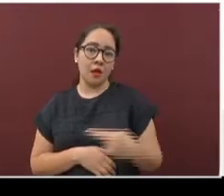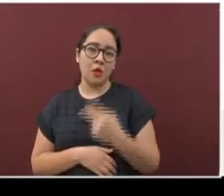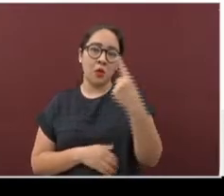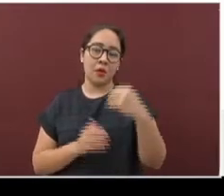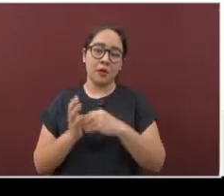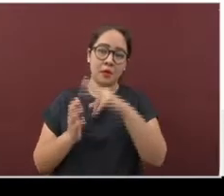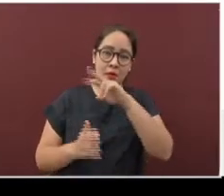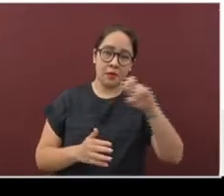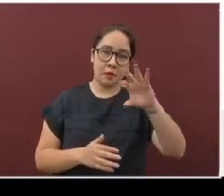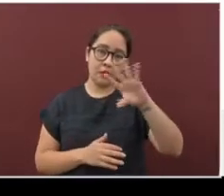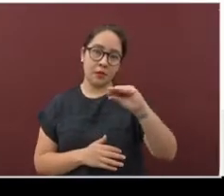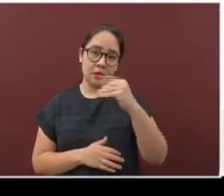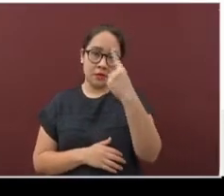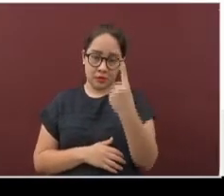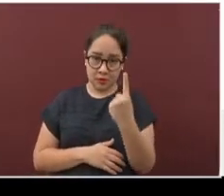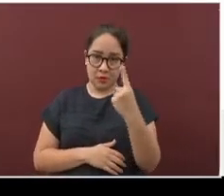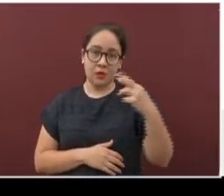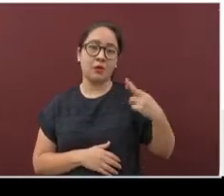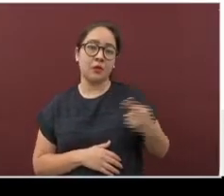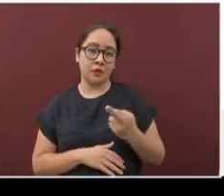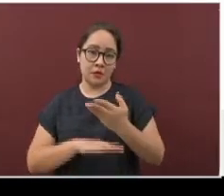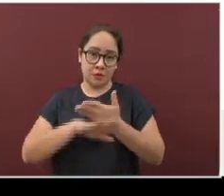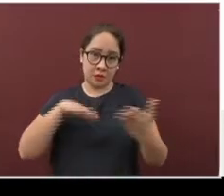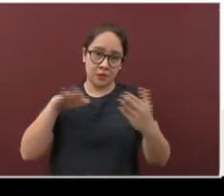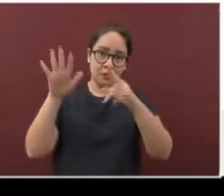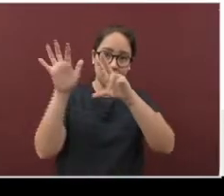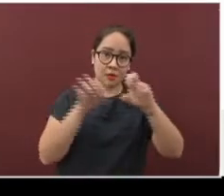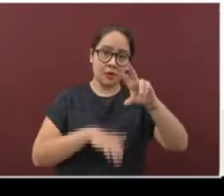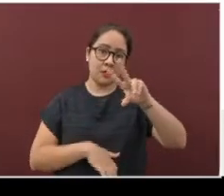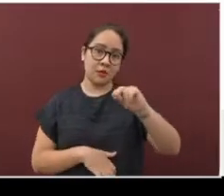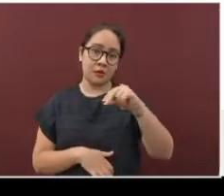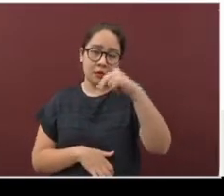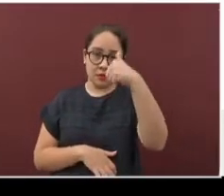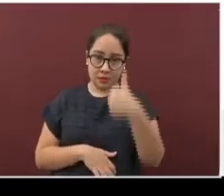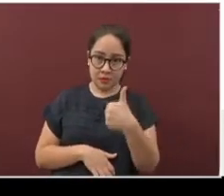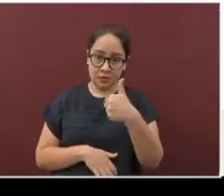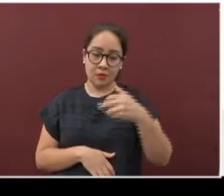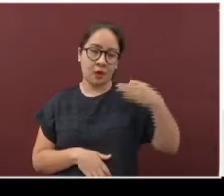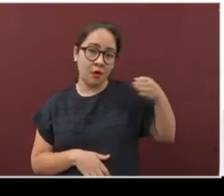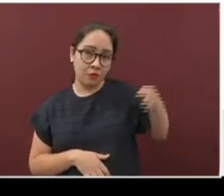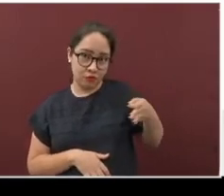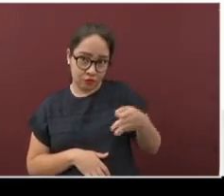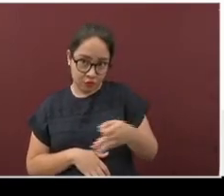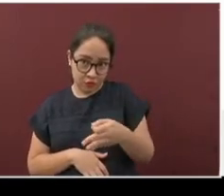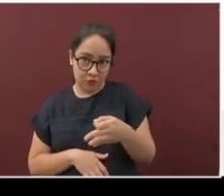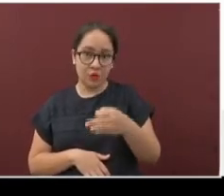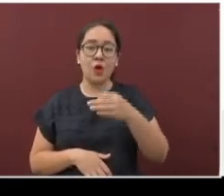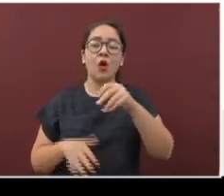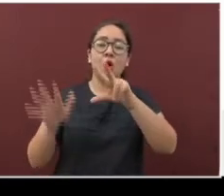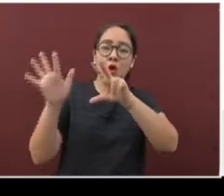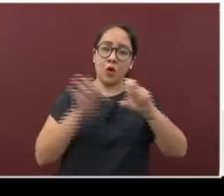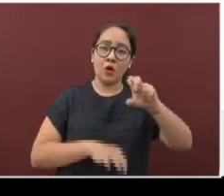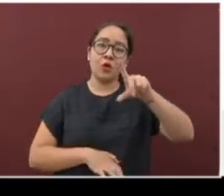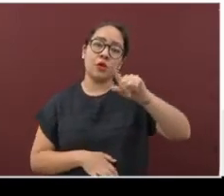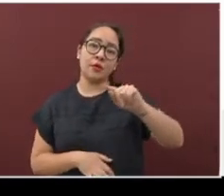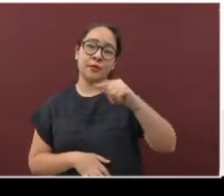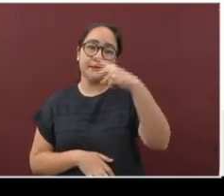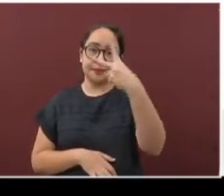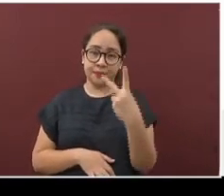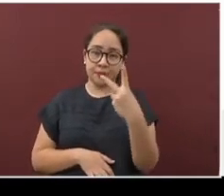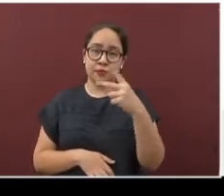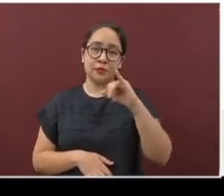.291. Río Blanco 886. Y Fortín 872.